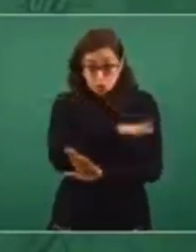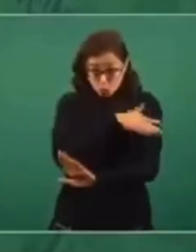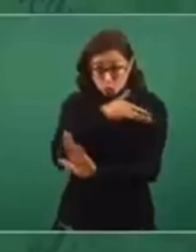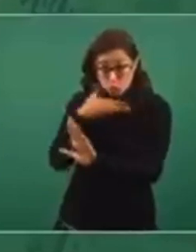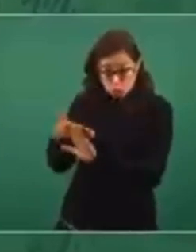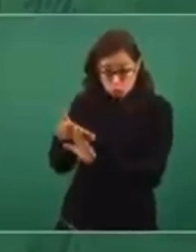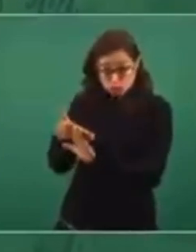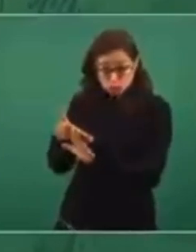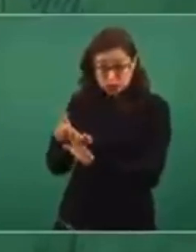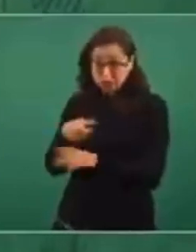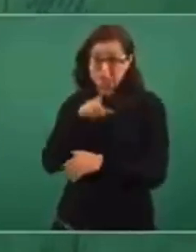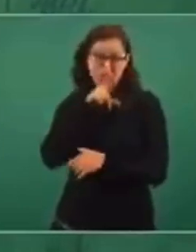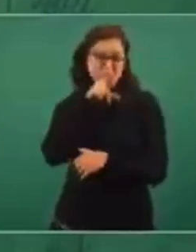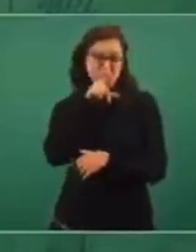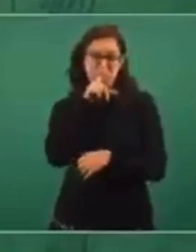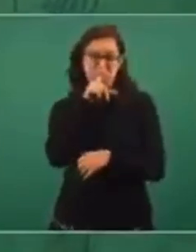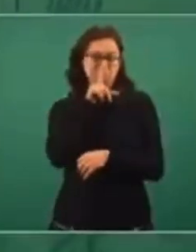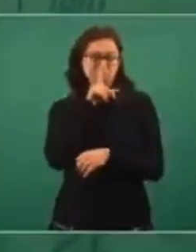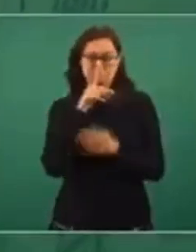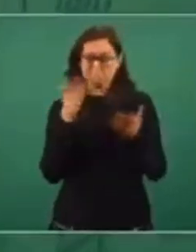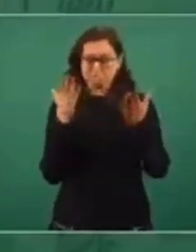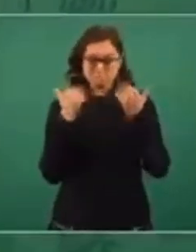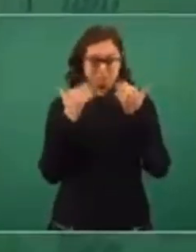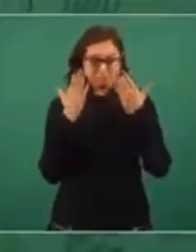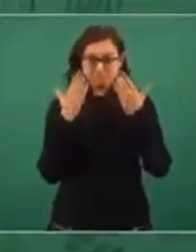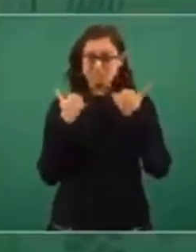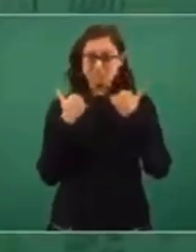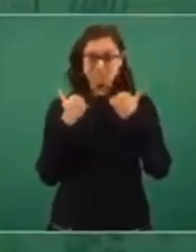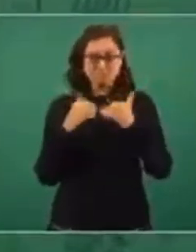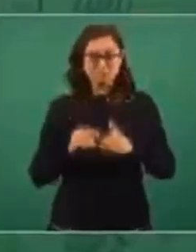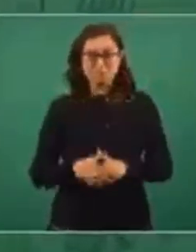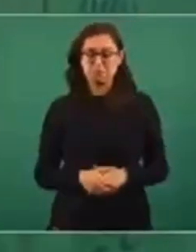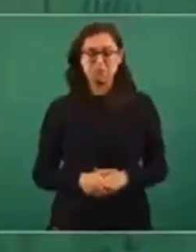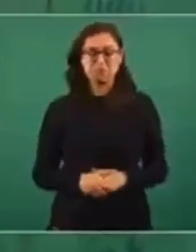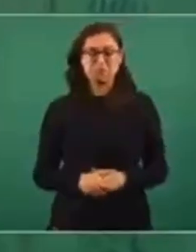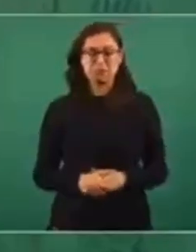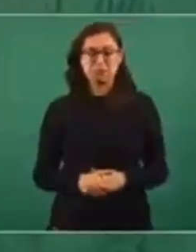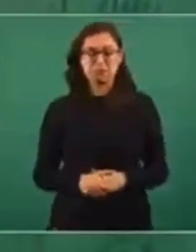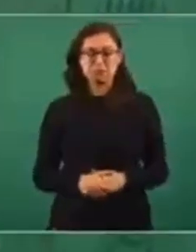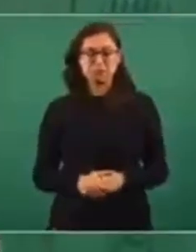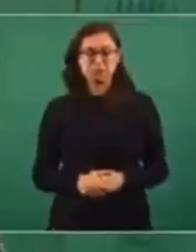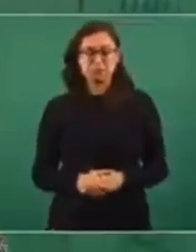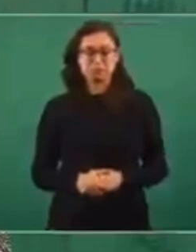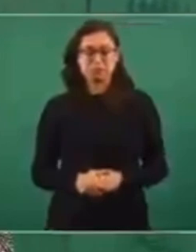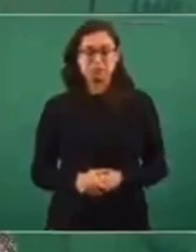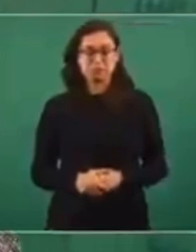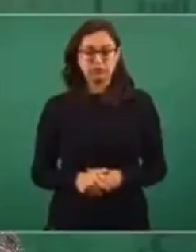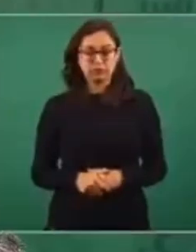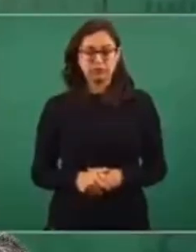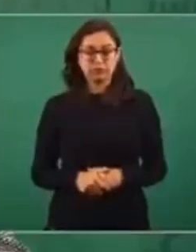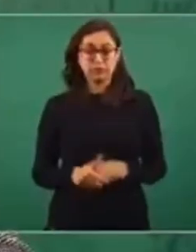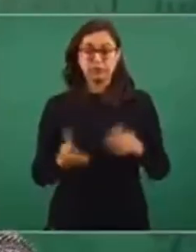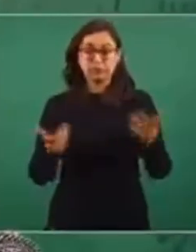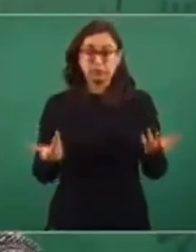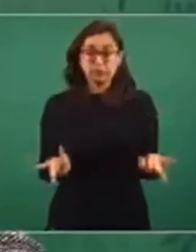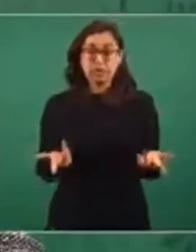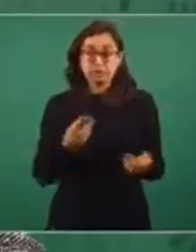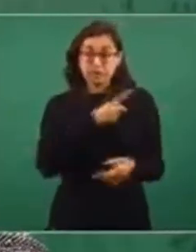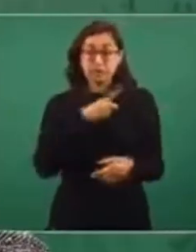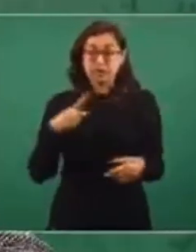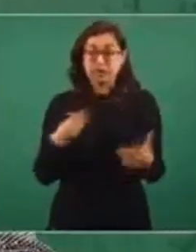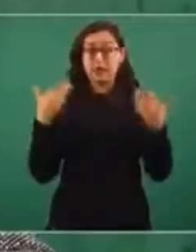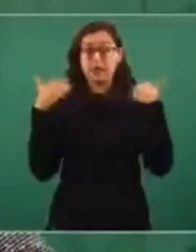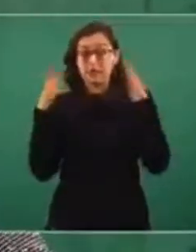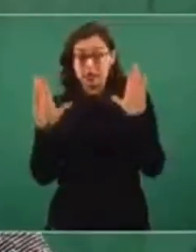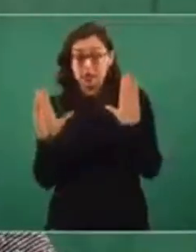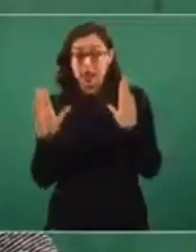de procuración de justicia, de fiscalías, sobre los hechos que tú en este momento estás manifestando. Pero habría que conocer si